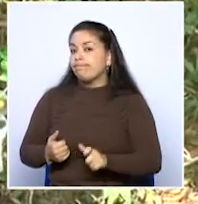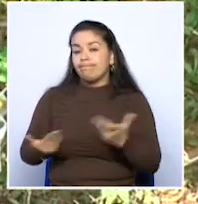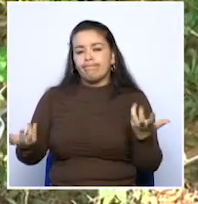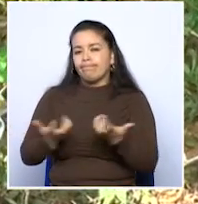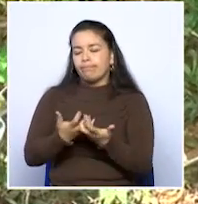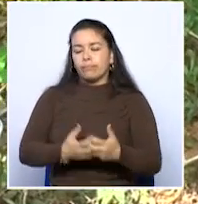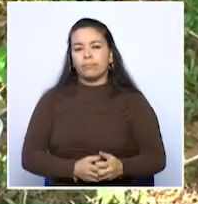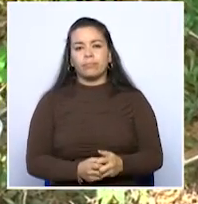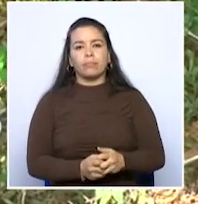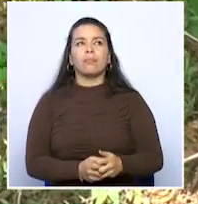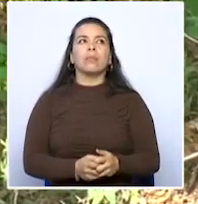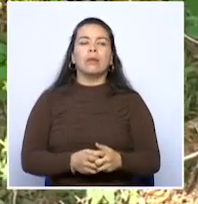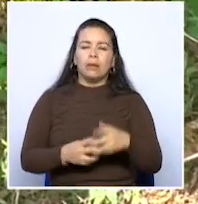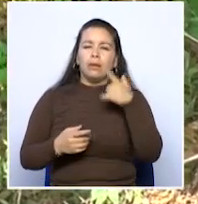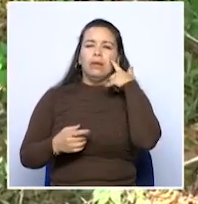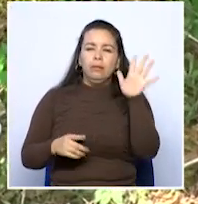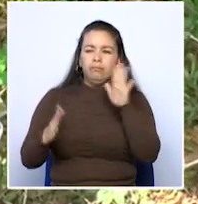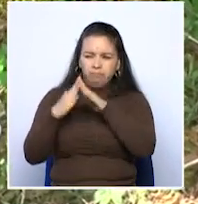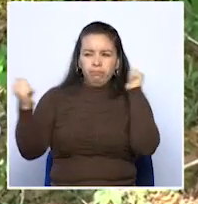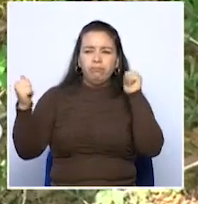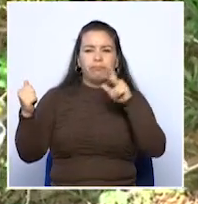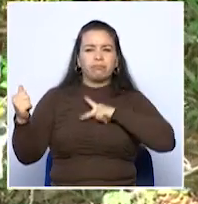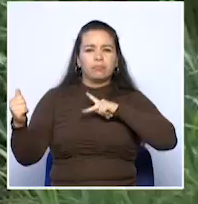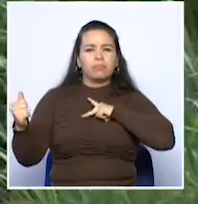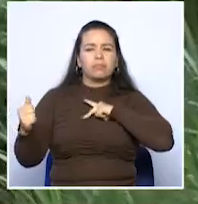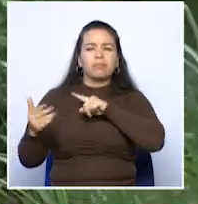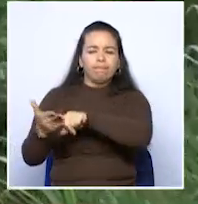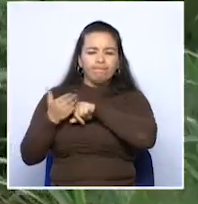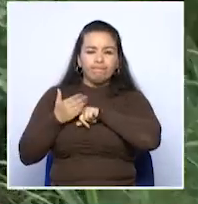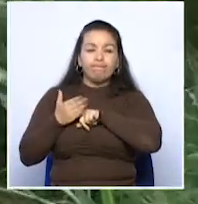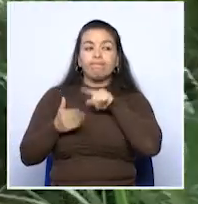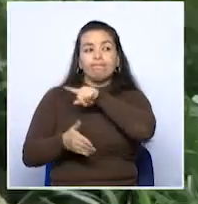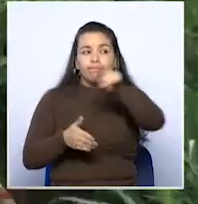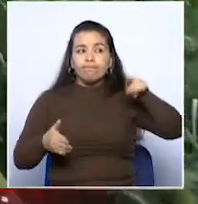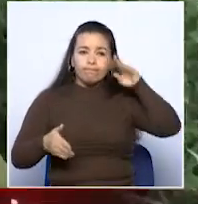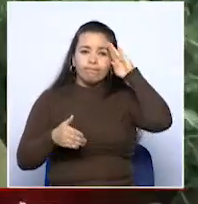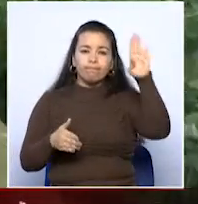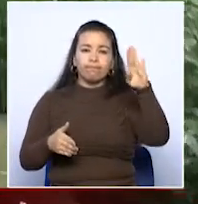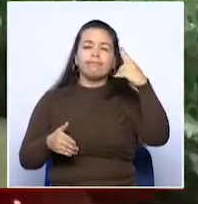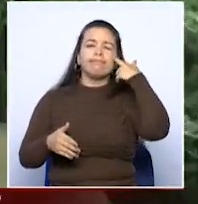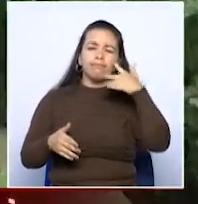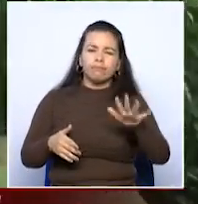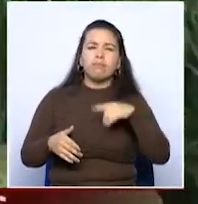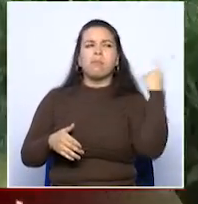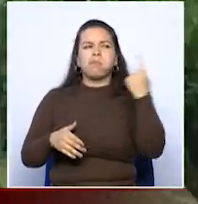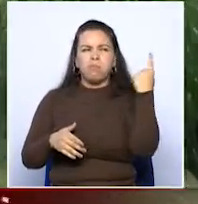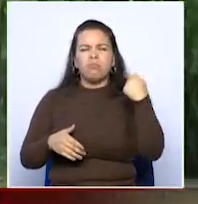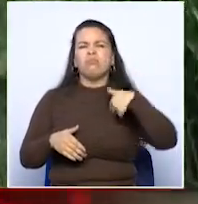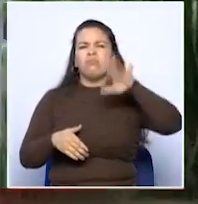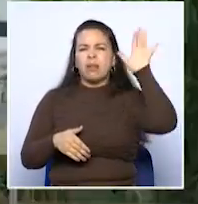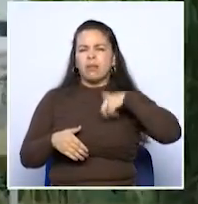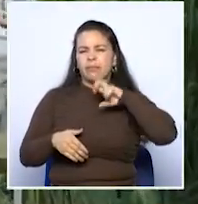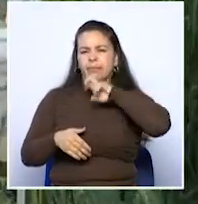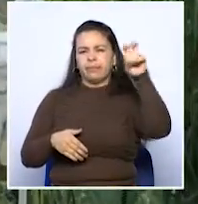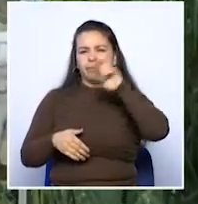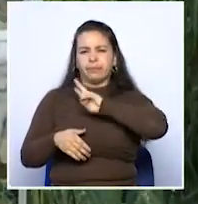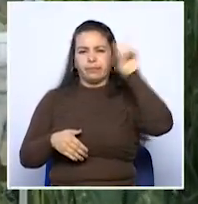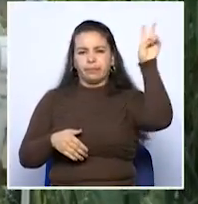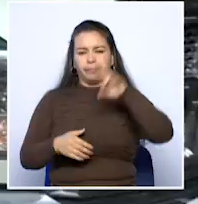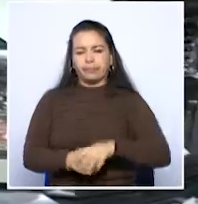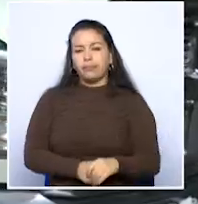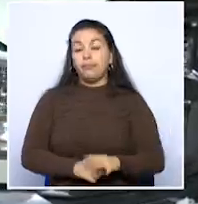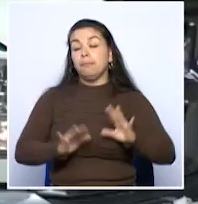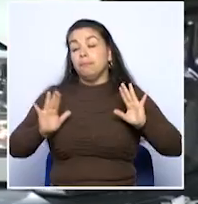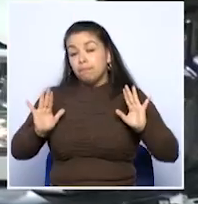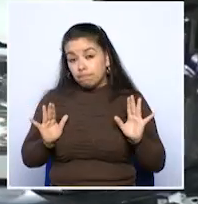Al parecer es un típico caso de venganza personal en la que indican las autoridades. Se presenta con frecuencia en el norte del Valle del Cauca y no